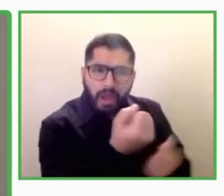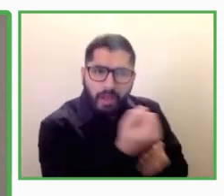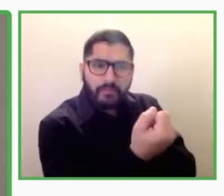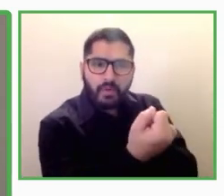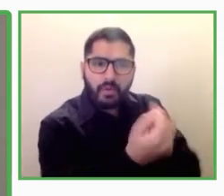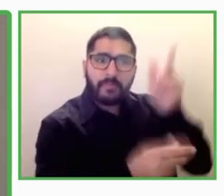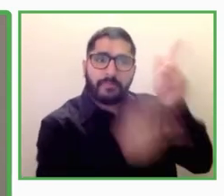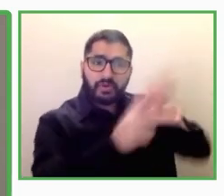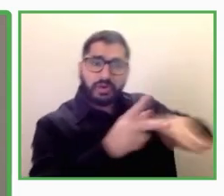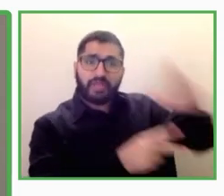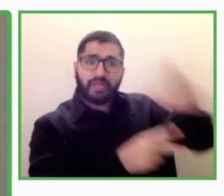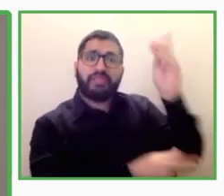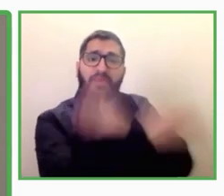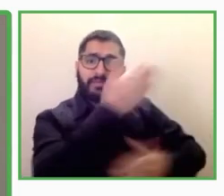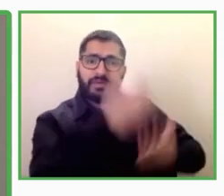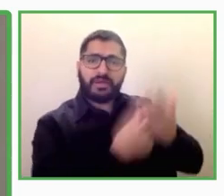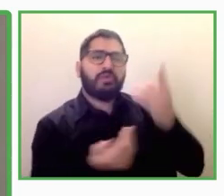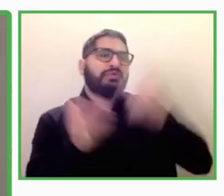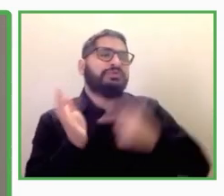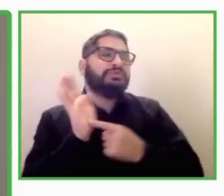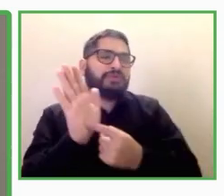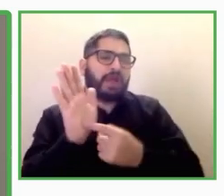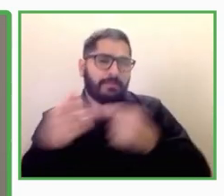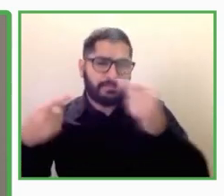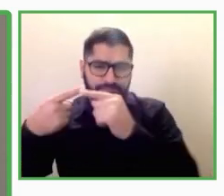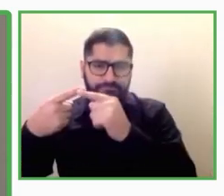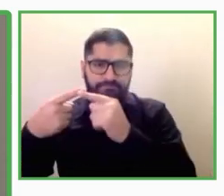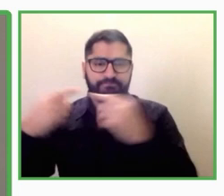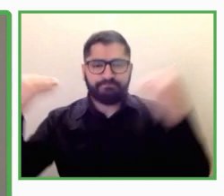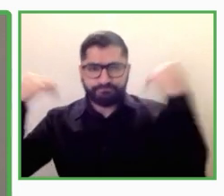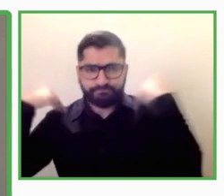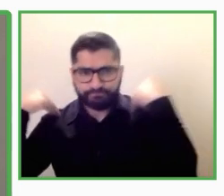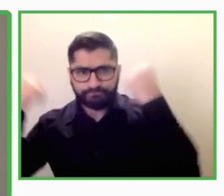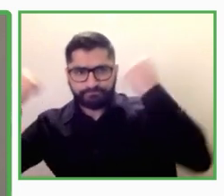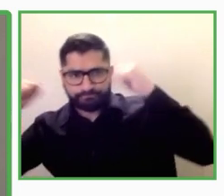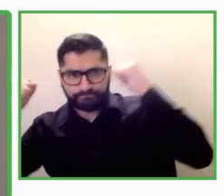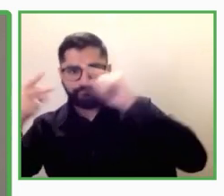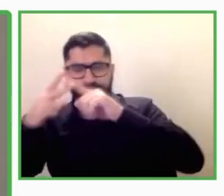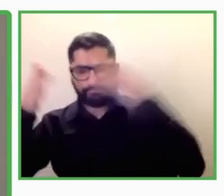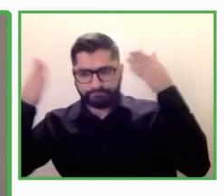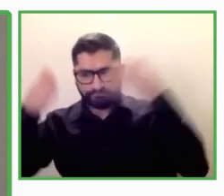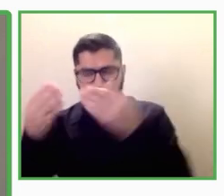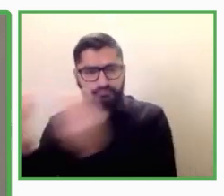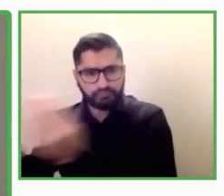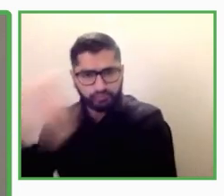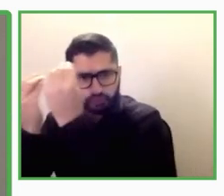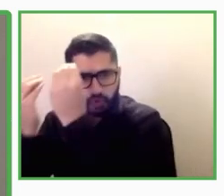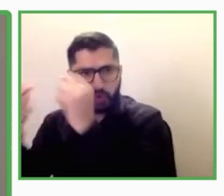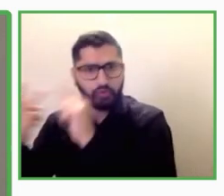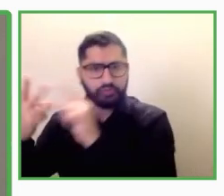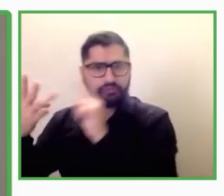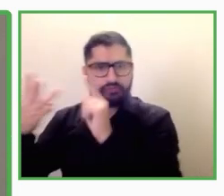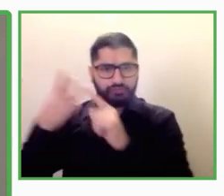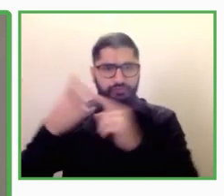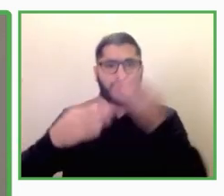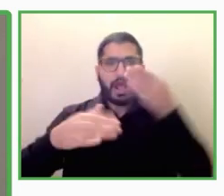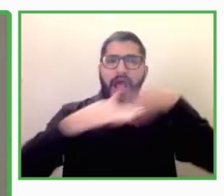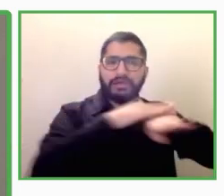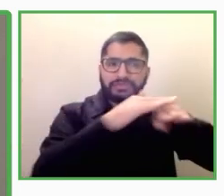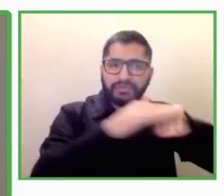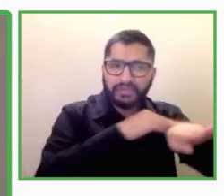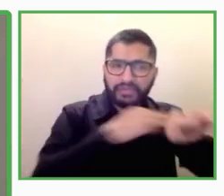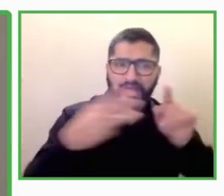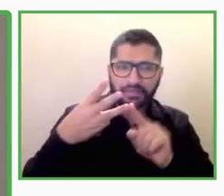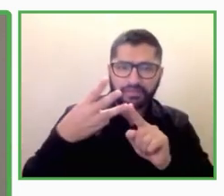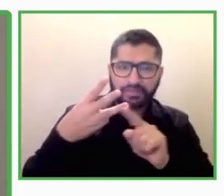el empleo, la retención de las personas con discapacidad en el empleo y cómo las políticas públicas y las legislaciones deben adaptarse para ser